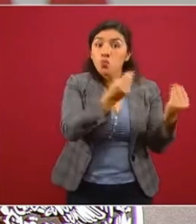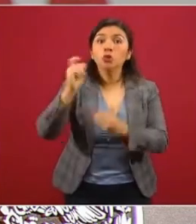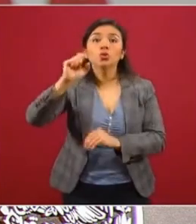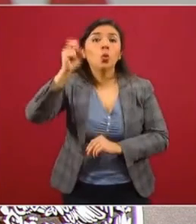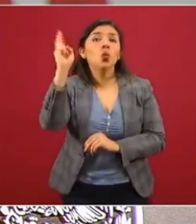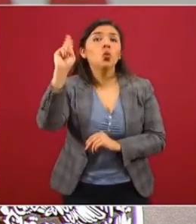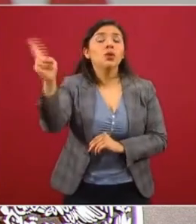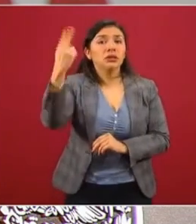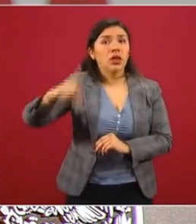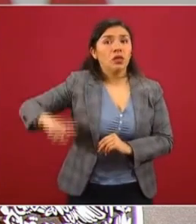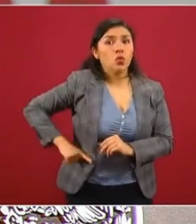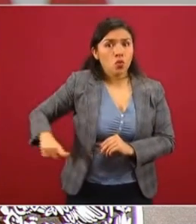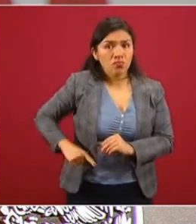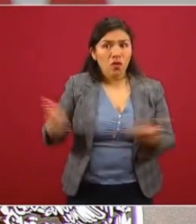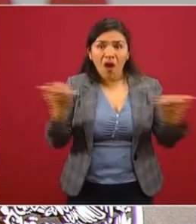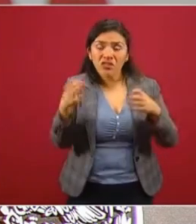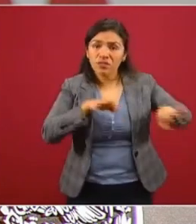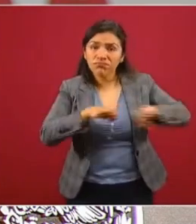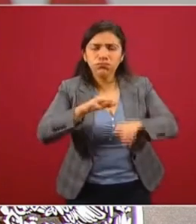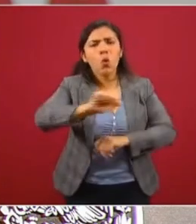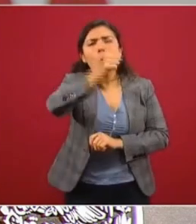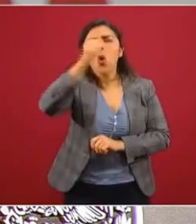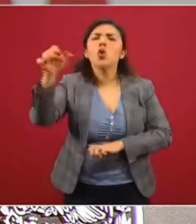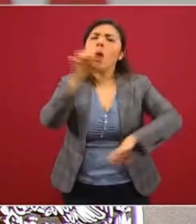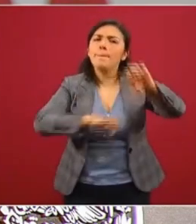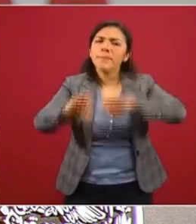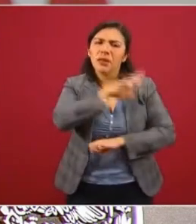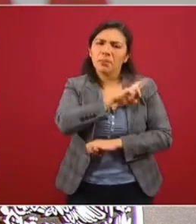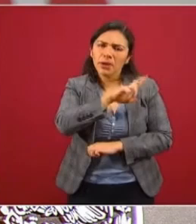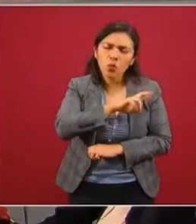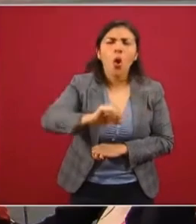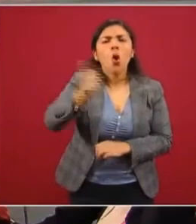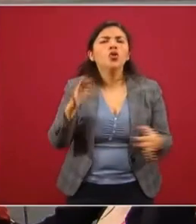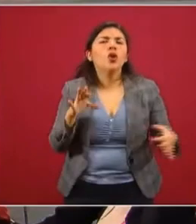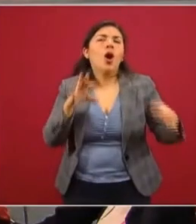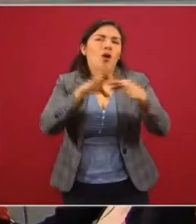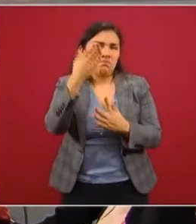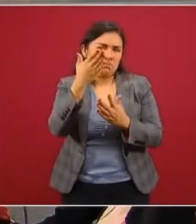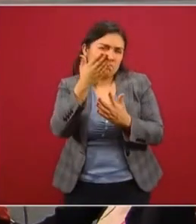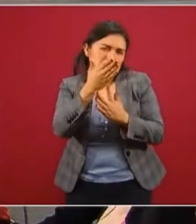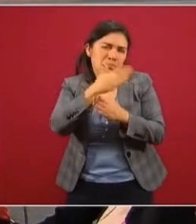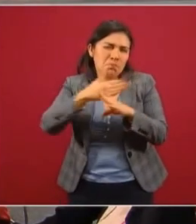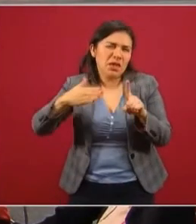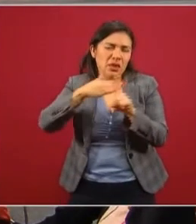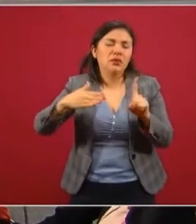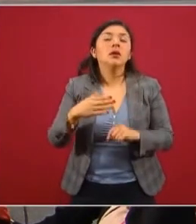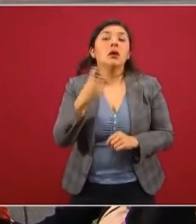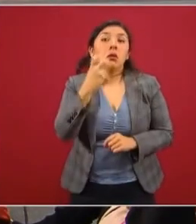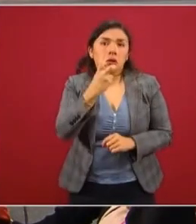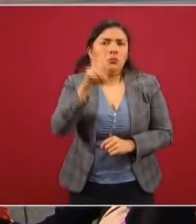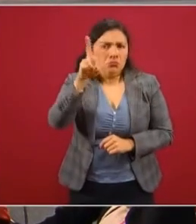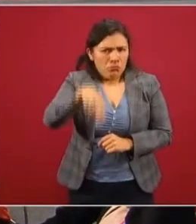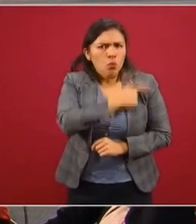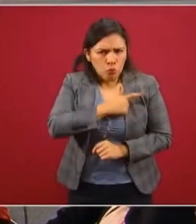y otros de empresas y algunos mixtos. Con mucho gusto, en